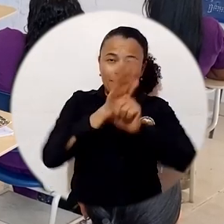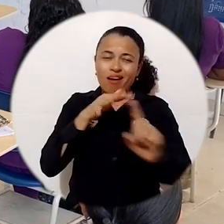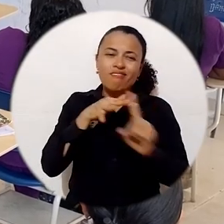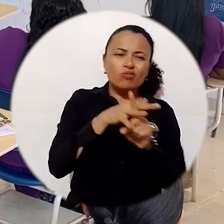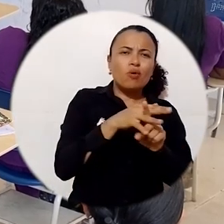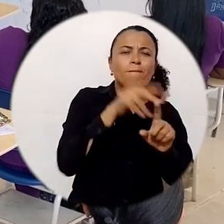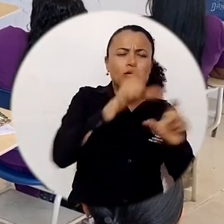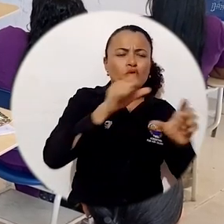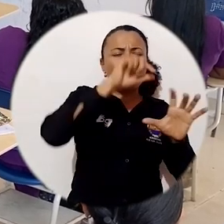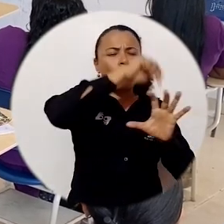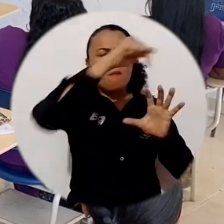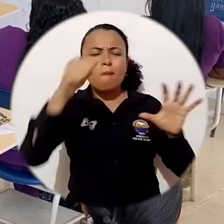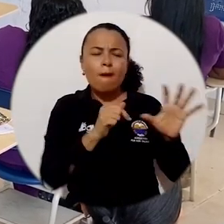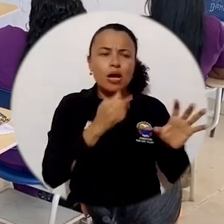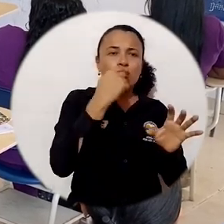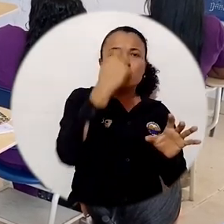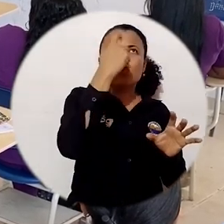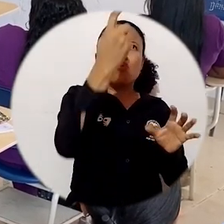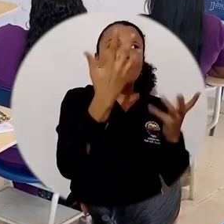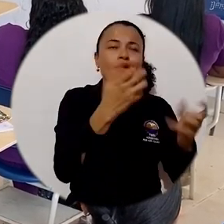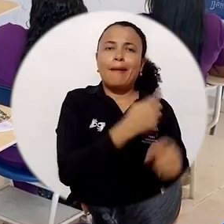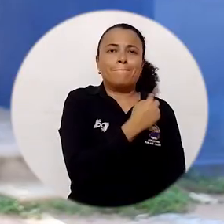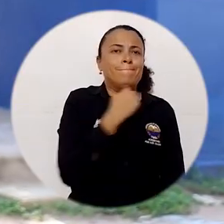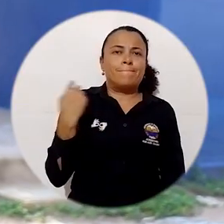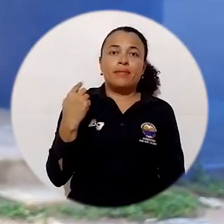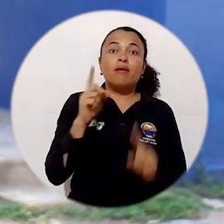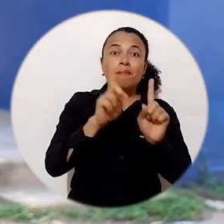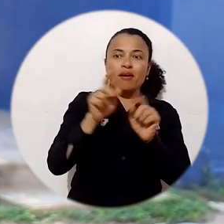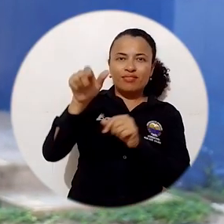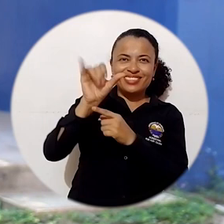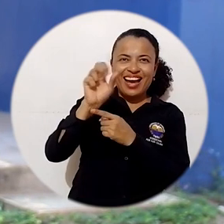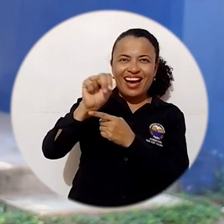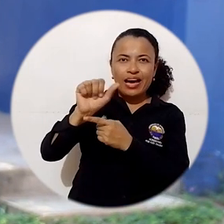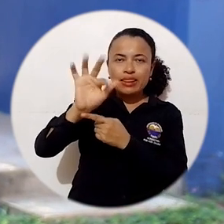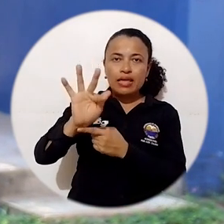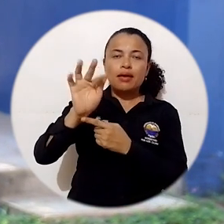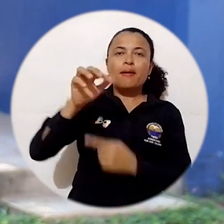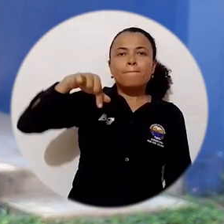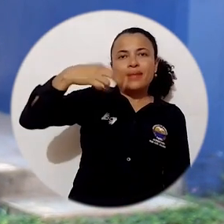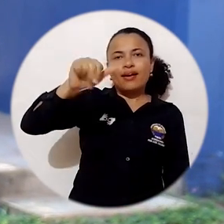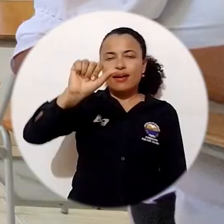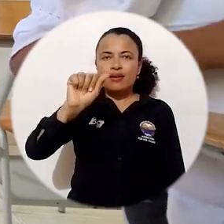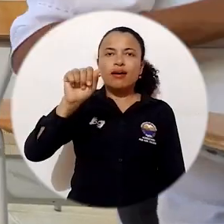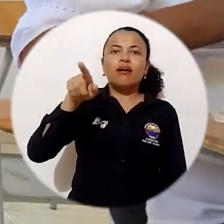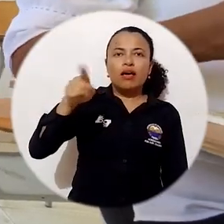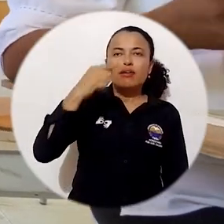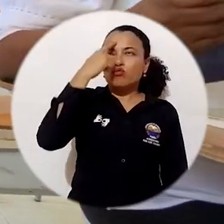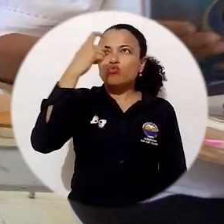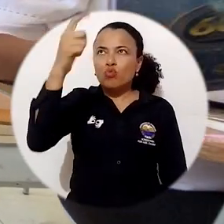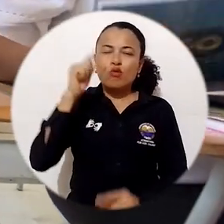La pandemia del COVID-19 truncó muchos sueños en el mundo, pero no pudo apagarlos de Janet Peña Blanco, una madre